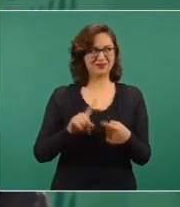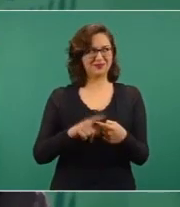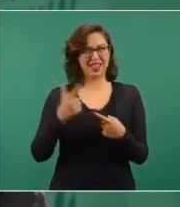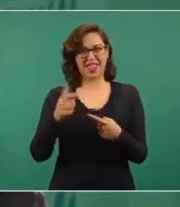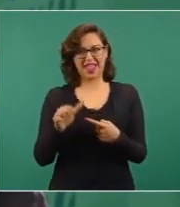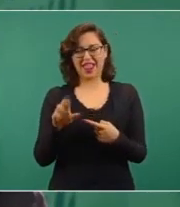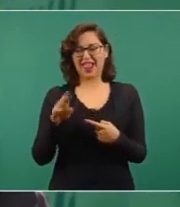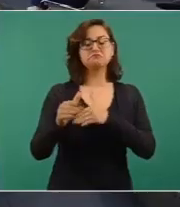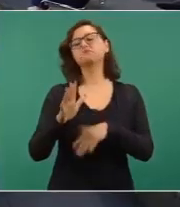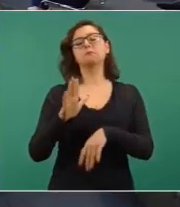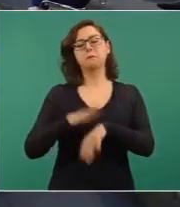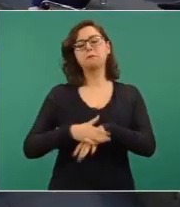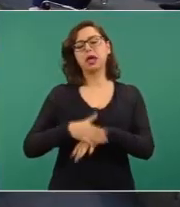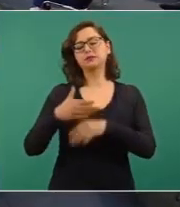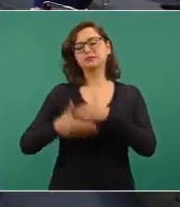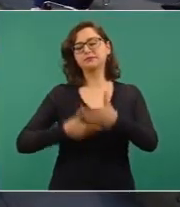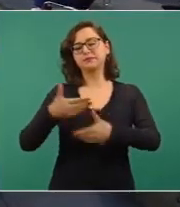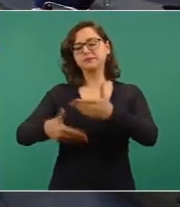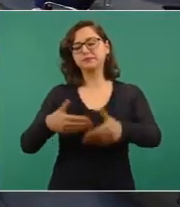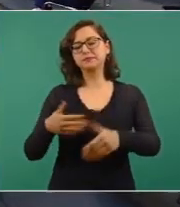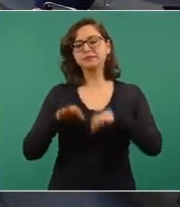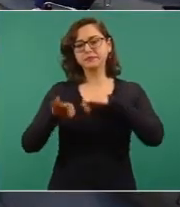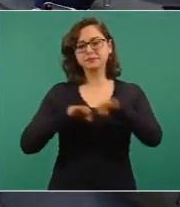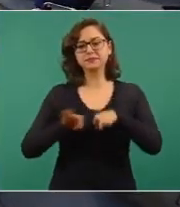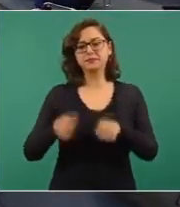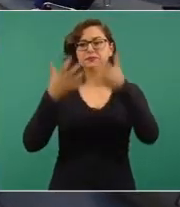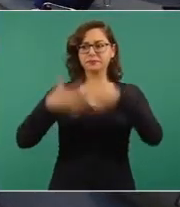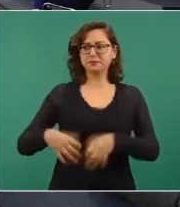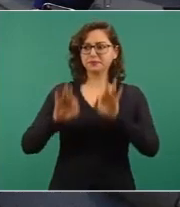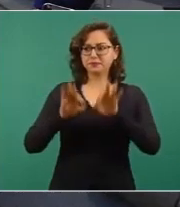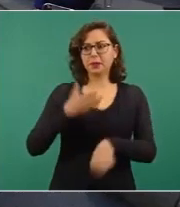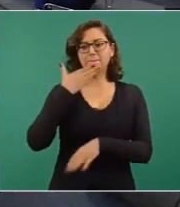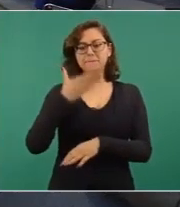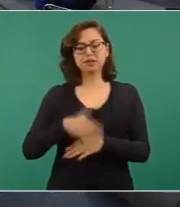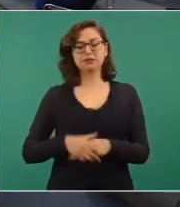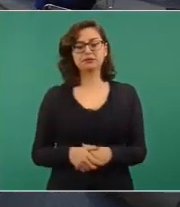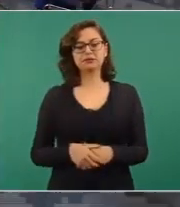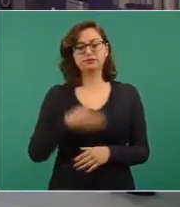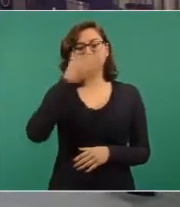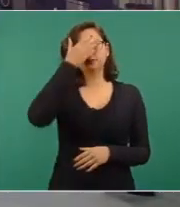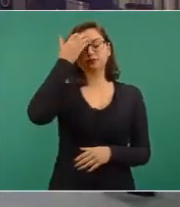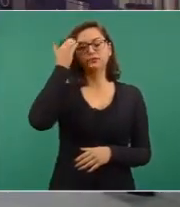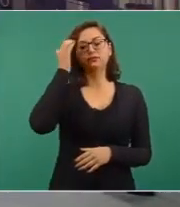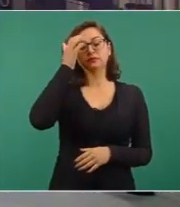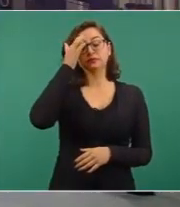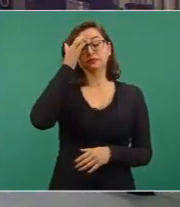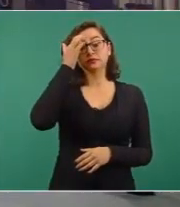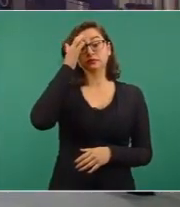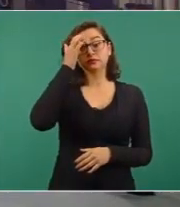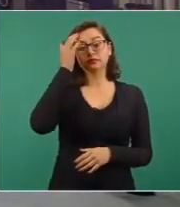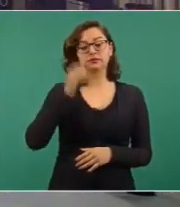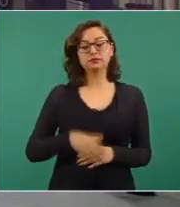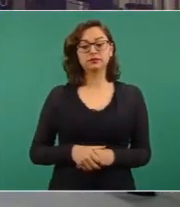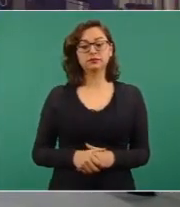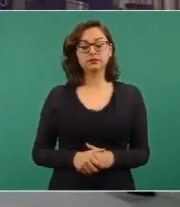Santoyo. Tuvimos acceso a la relación de cambios que se dieron este pasado primero de